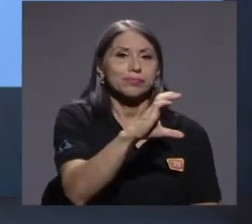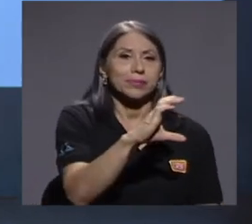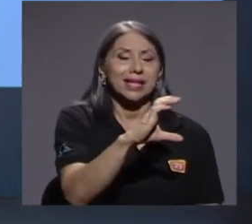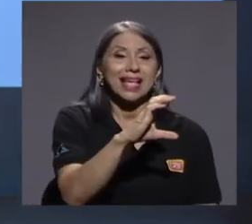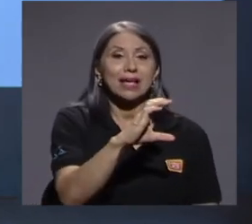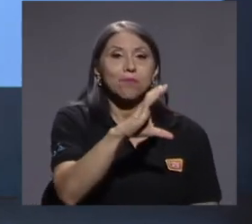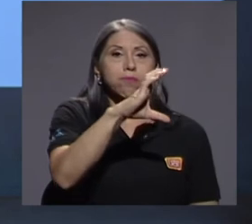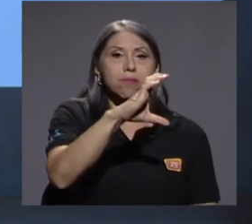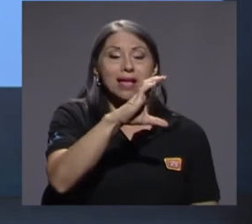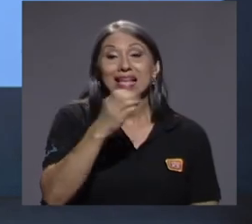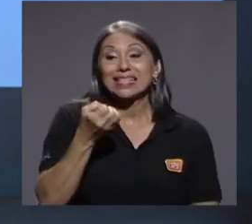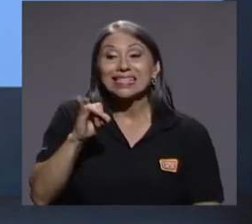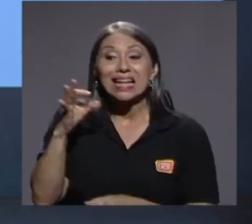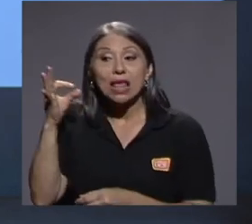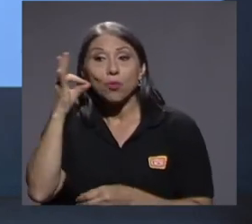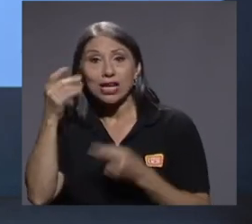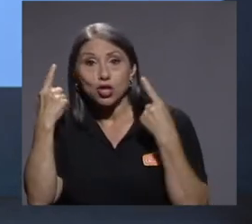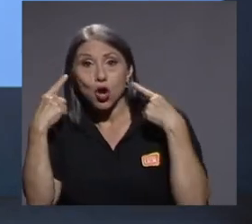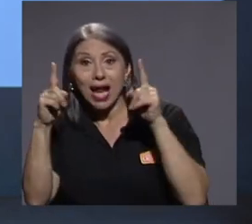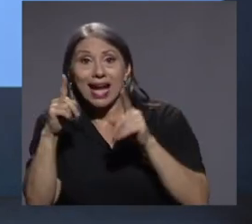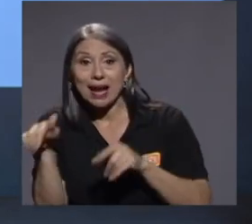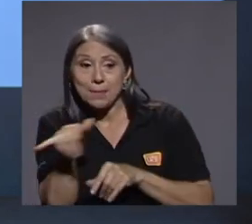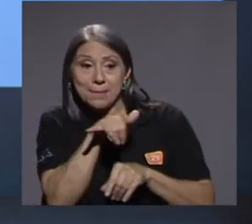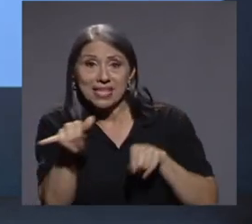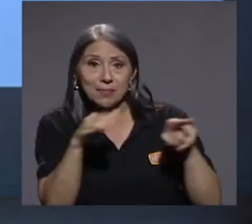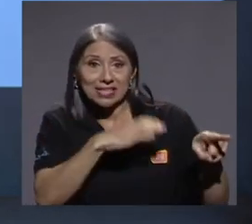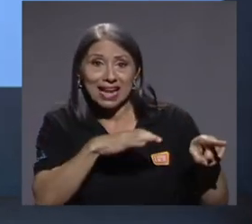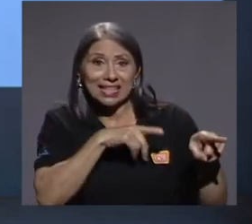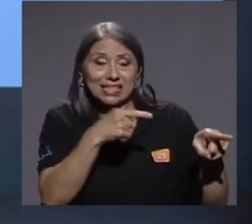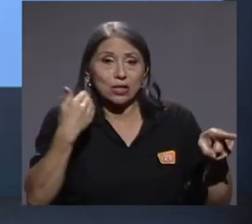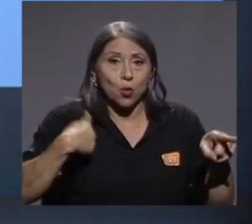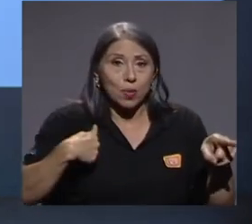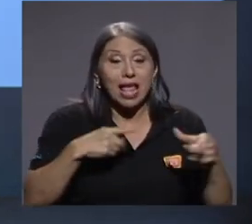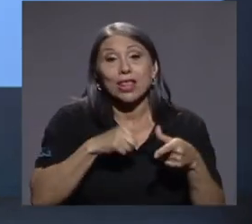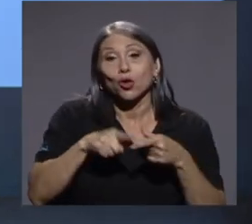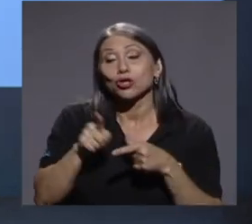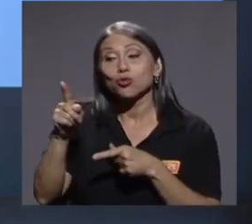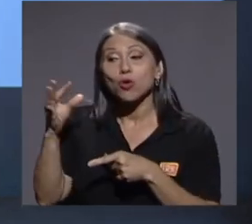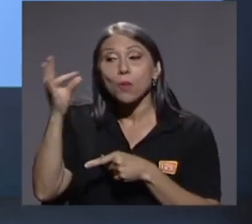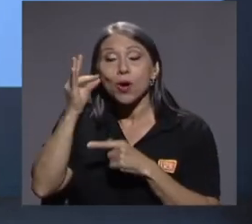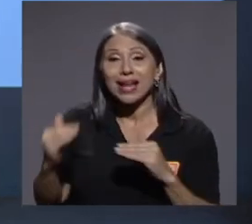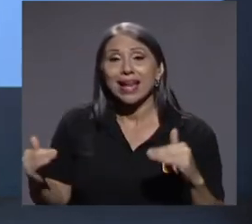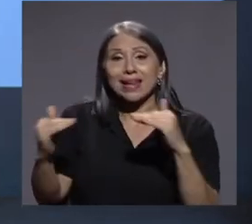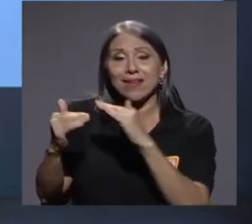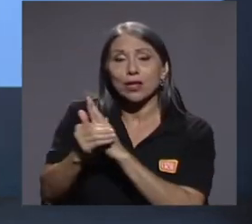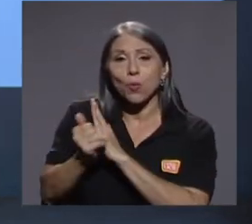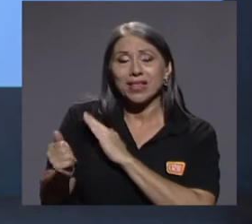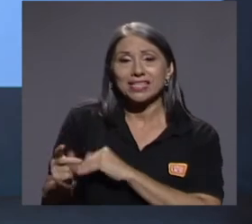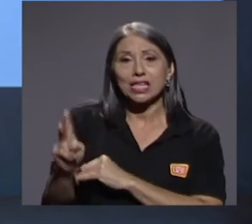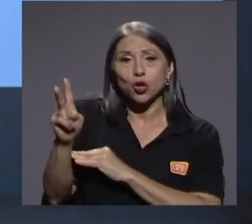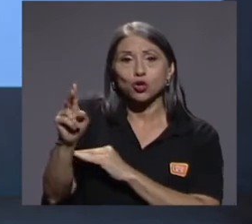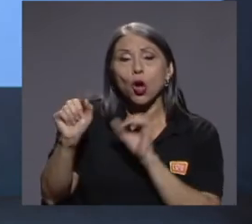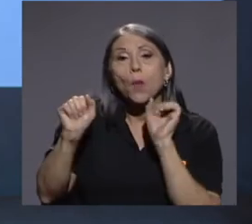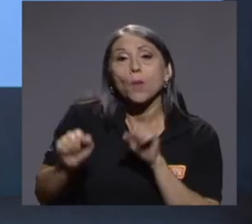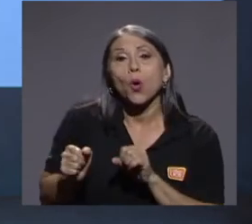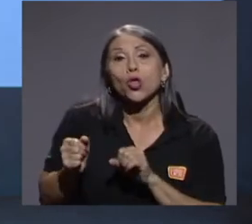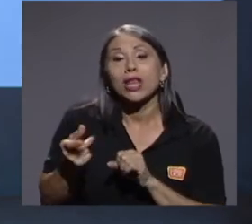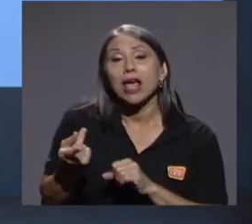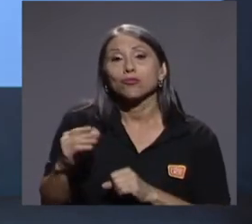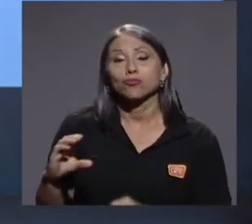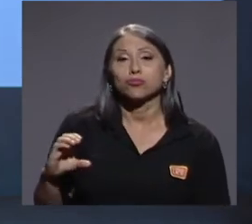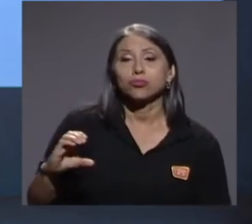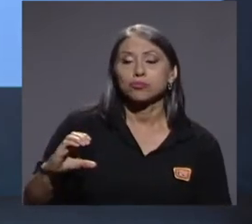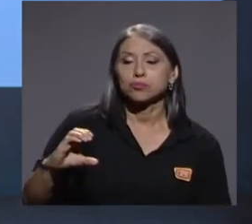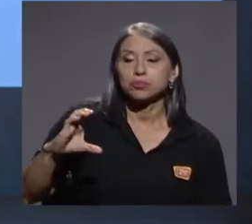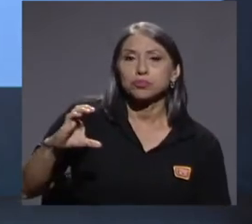características, entonces una mujer en el nivel de competencias 2 podría incrementar su ingreso en aproximadamente un